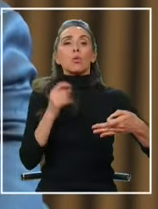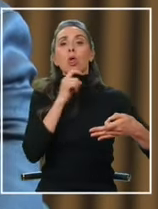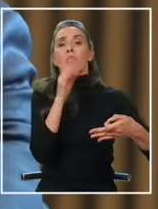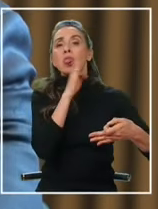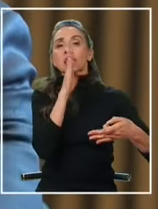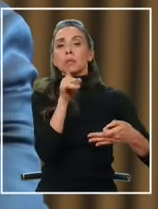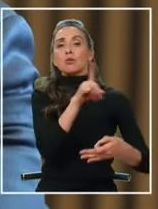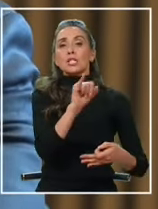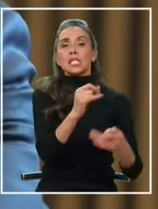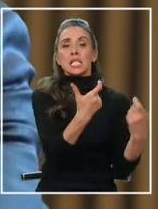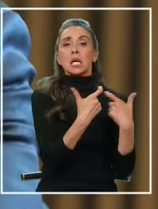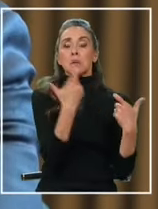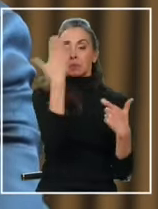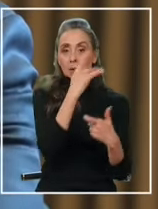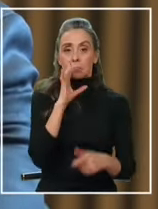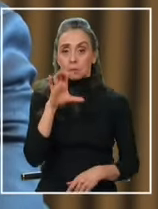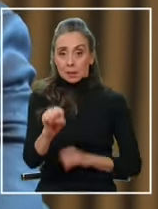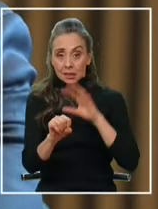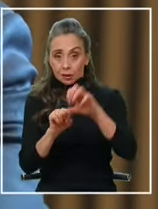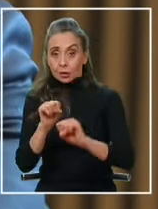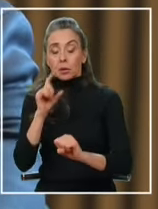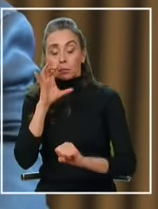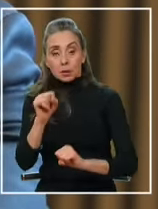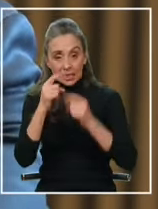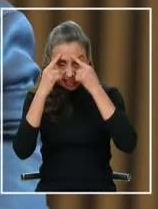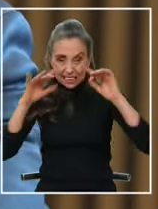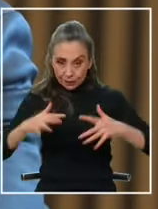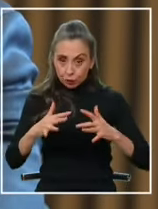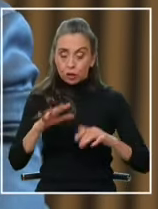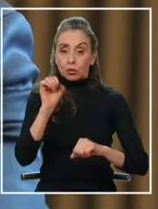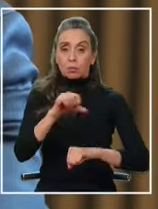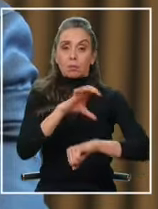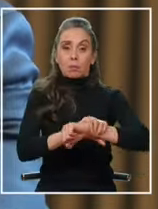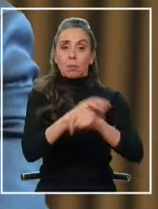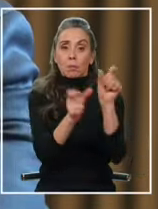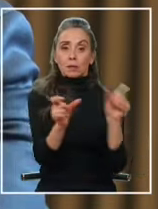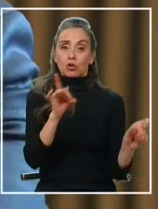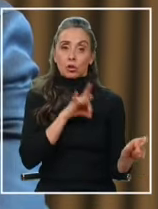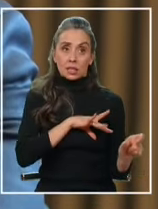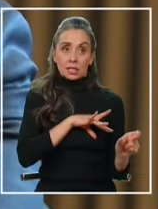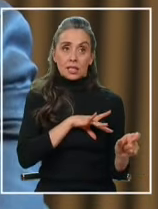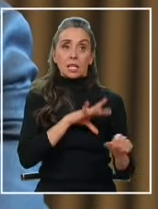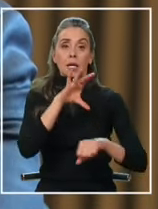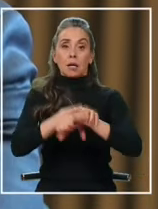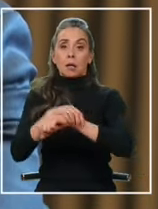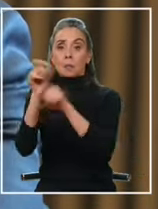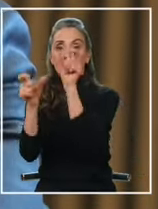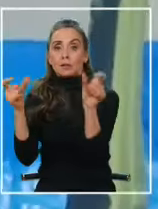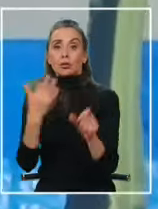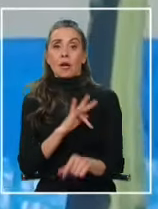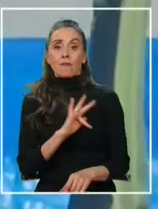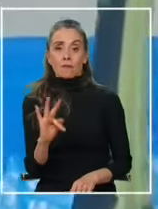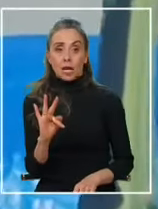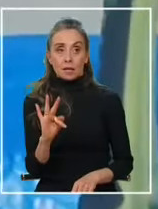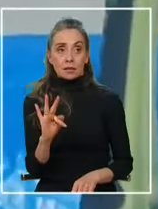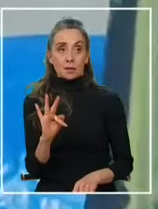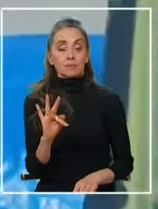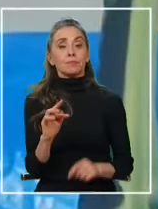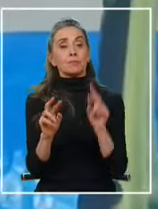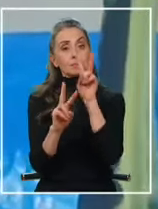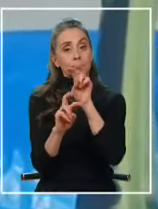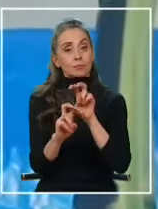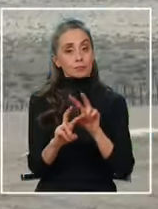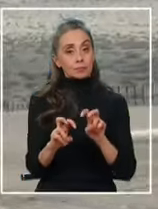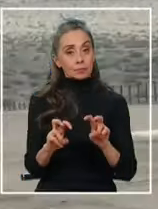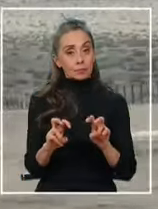pesar de esos esfuerzos se logró detectar se logró identificar se logró detener gente en Chile se pudo detener gente en Francia porque según la